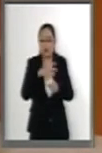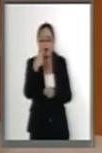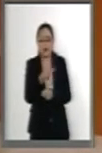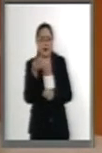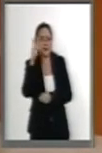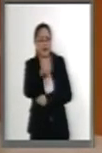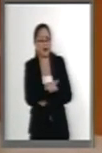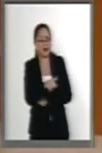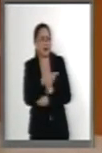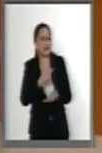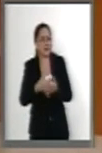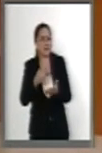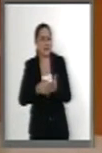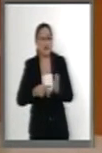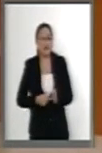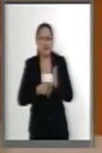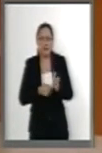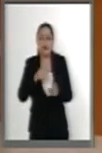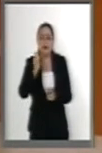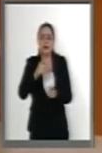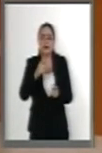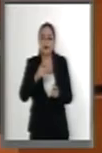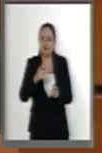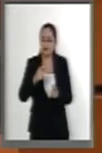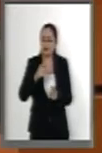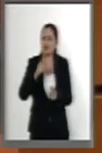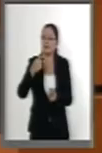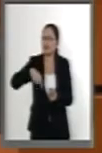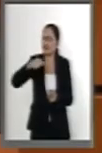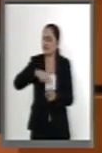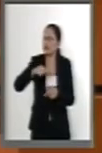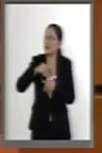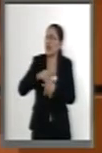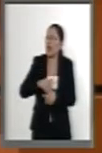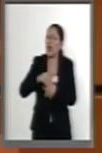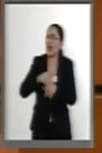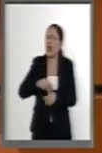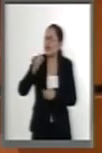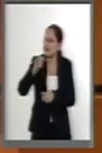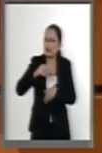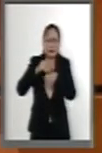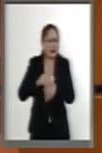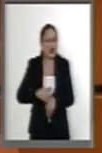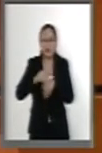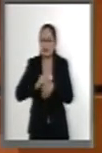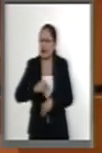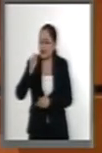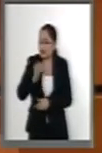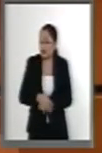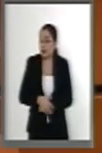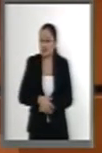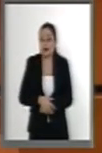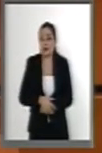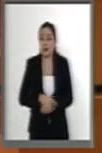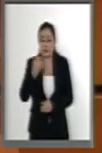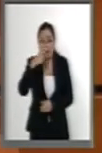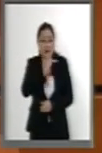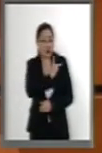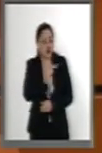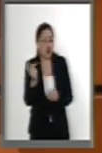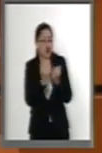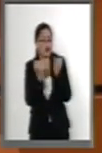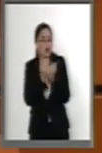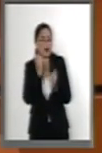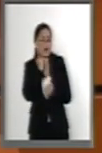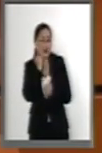descalificado, que se le obedezca de esa manera. Y lo digo para todos los senadores,